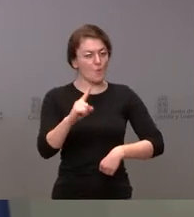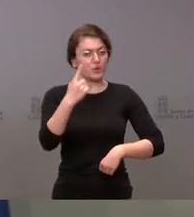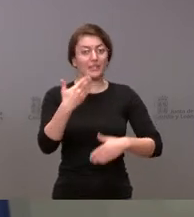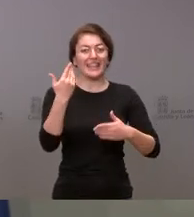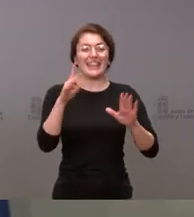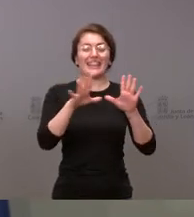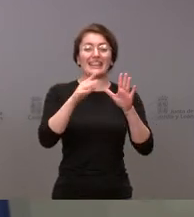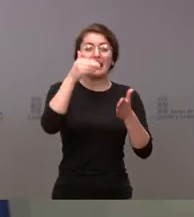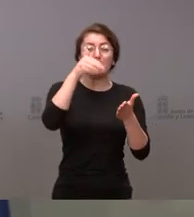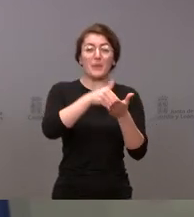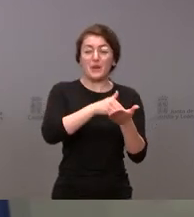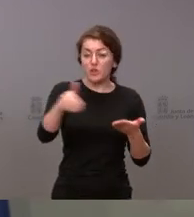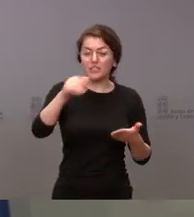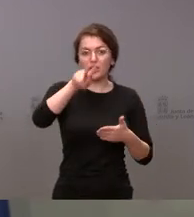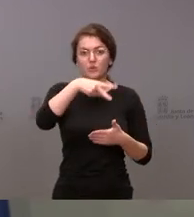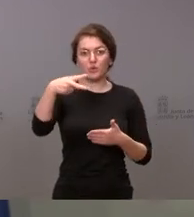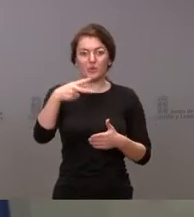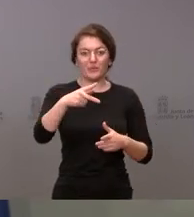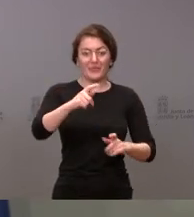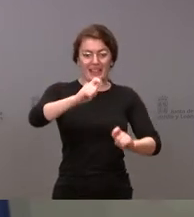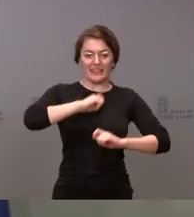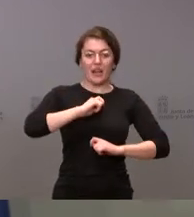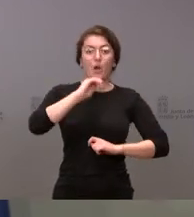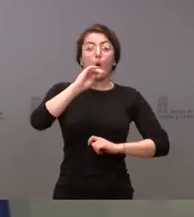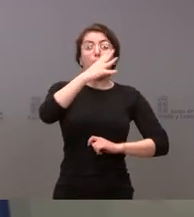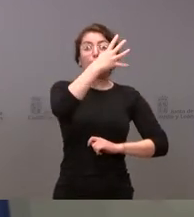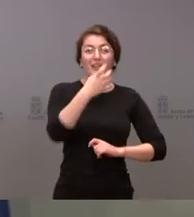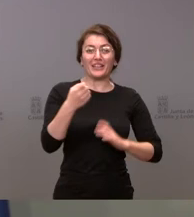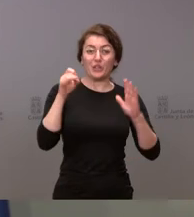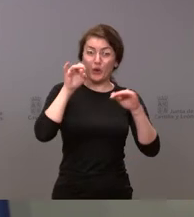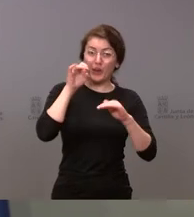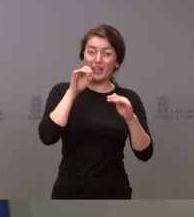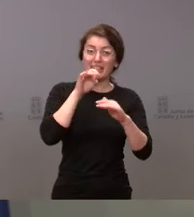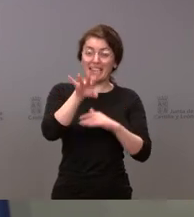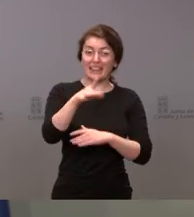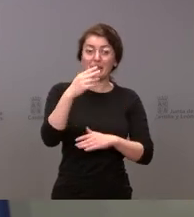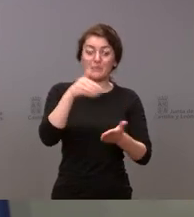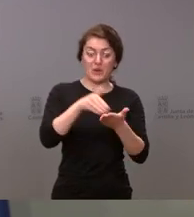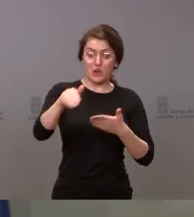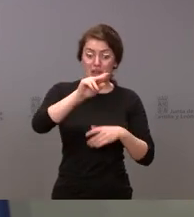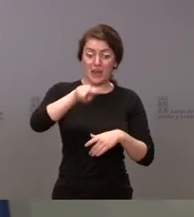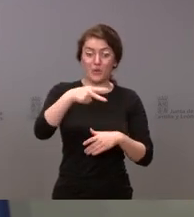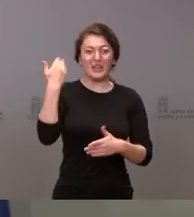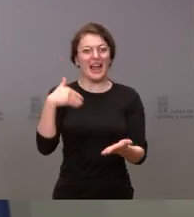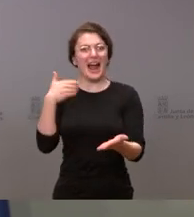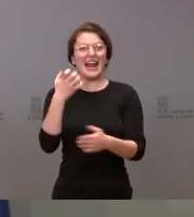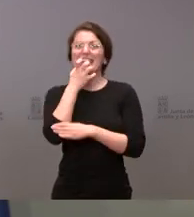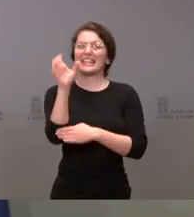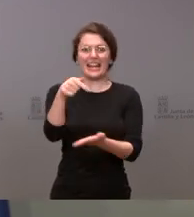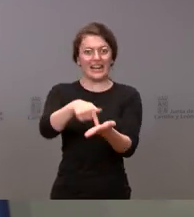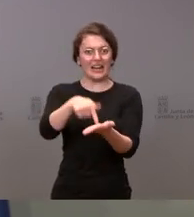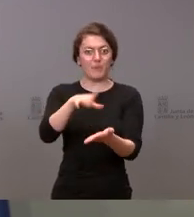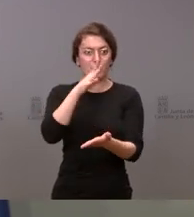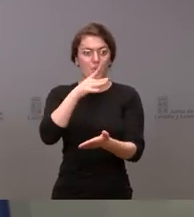nos tocó solamente 415 millones de euros. Y eso después de una reclamación, porque la distribución inicial fue de tan solo 335